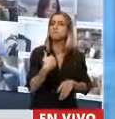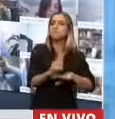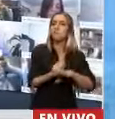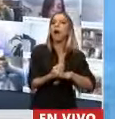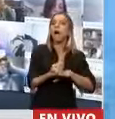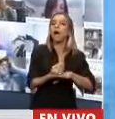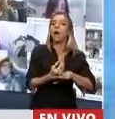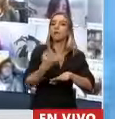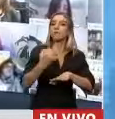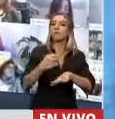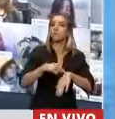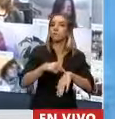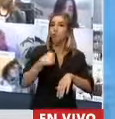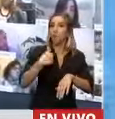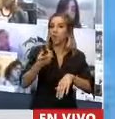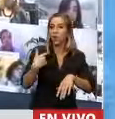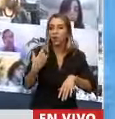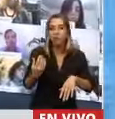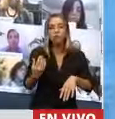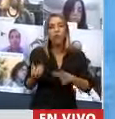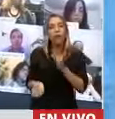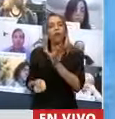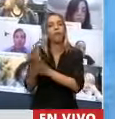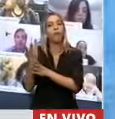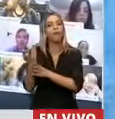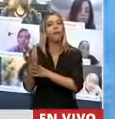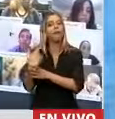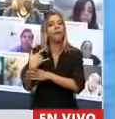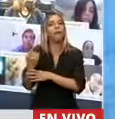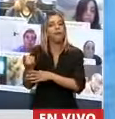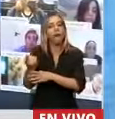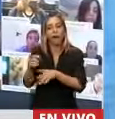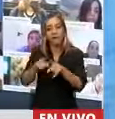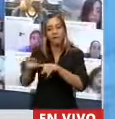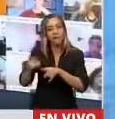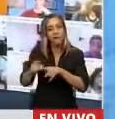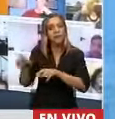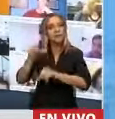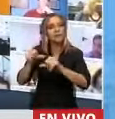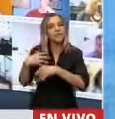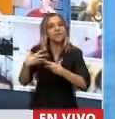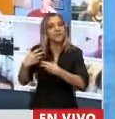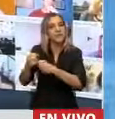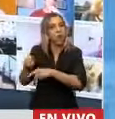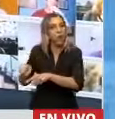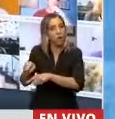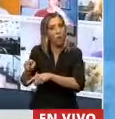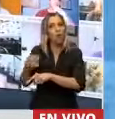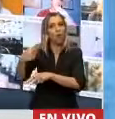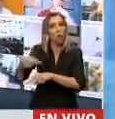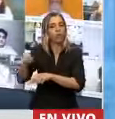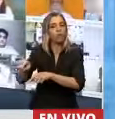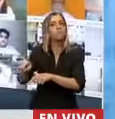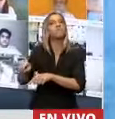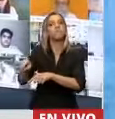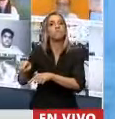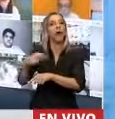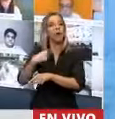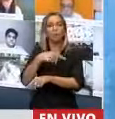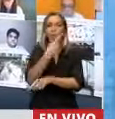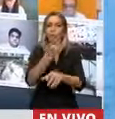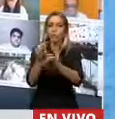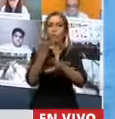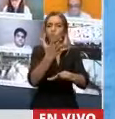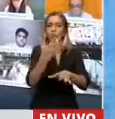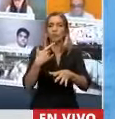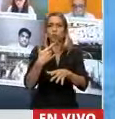la creación de la Facultad de Ciencias de la Salud de esta universidad, junto con otros profesionales